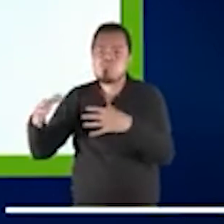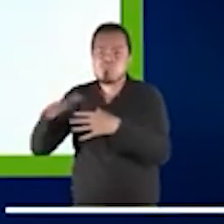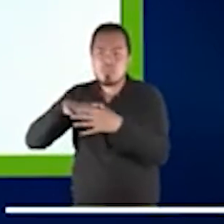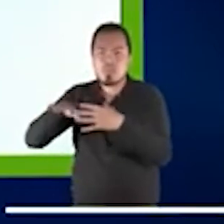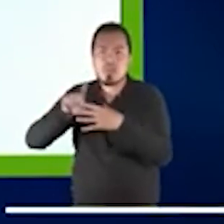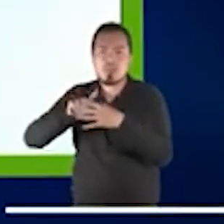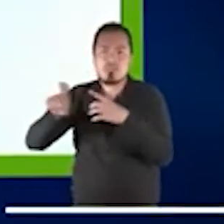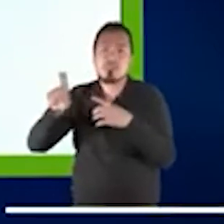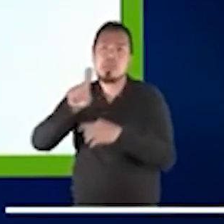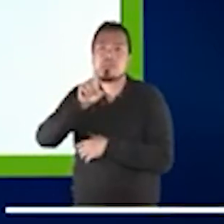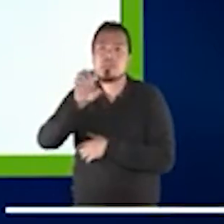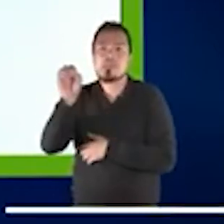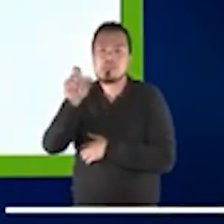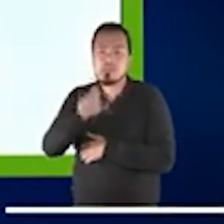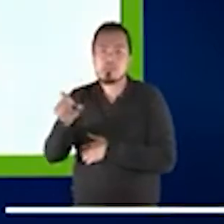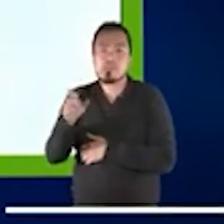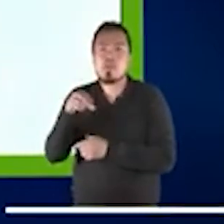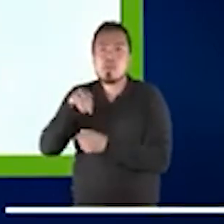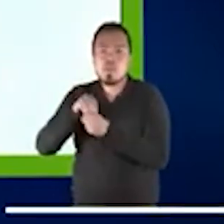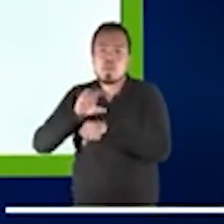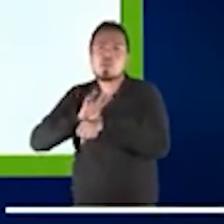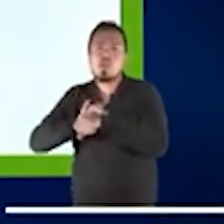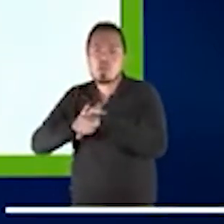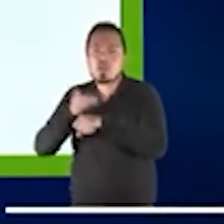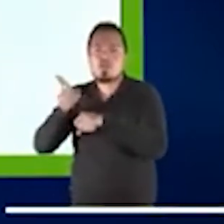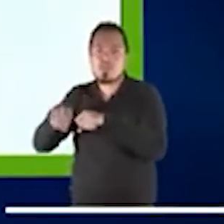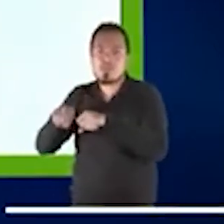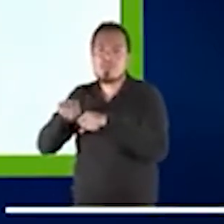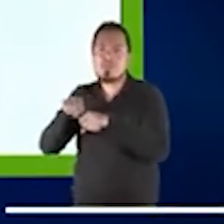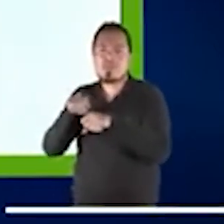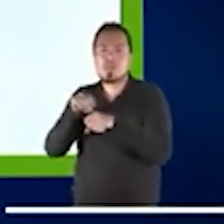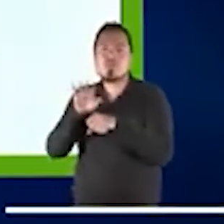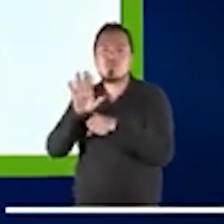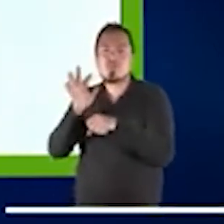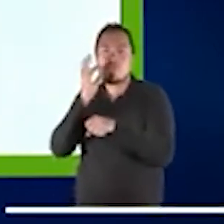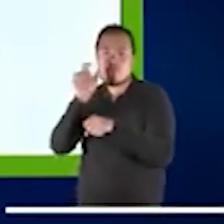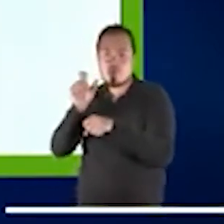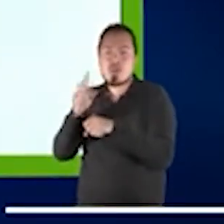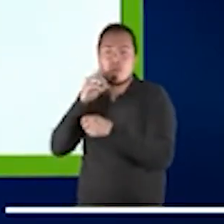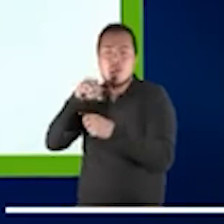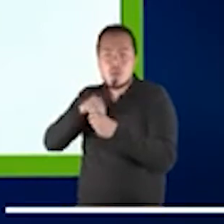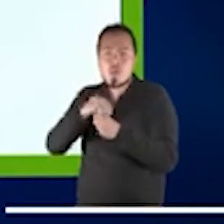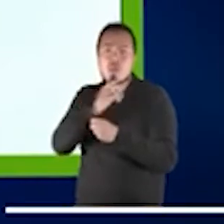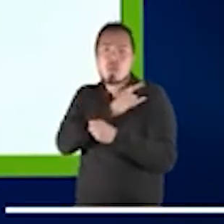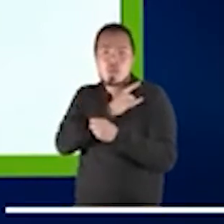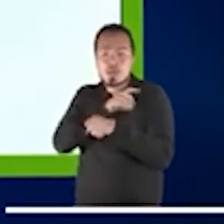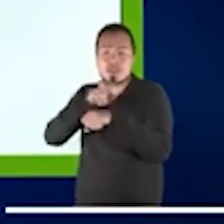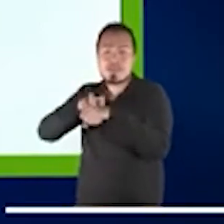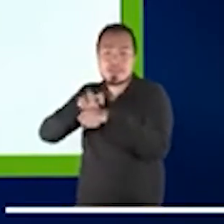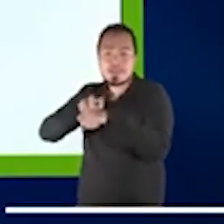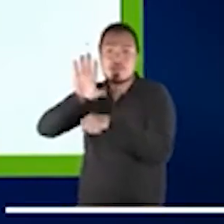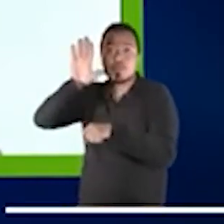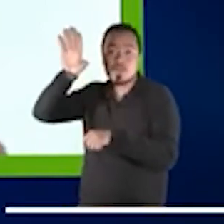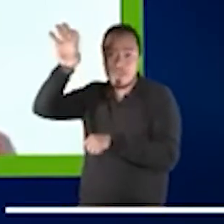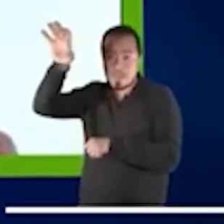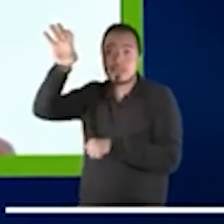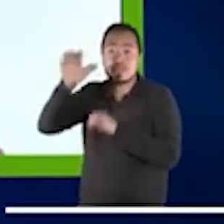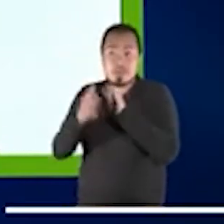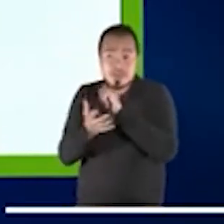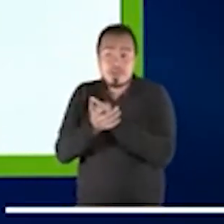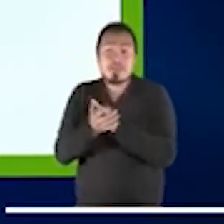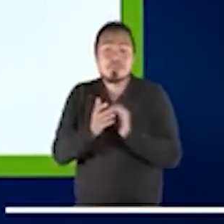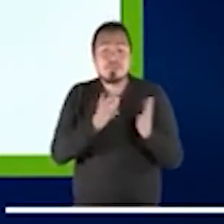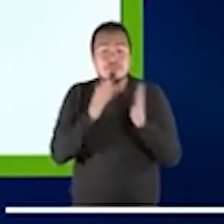con el doctor Ian Marber de la Universidad de Maine Hood en Irlanda que siguió este grupo. Y la primera parte fue